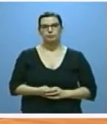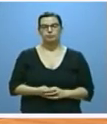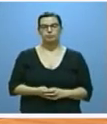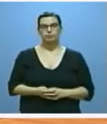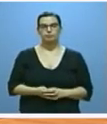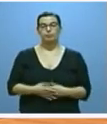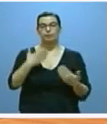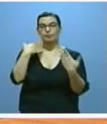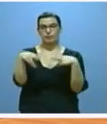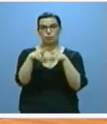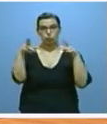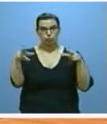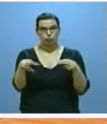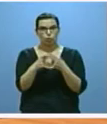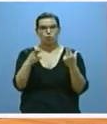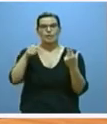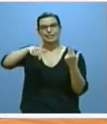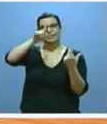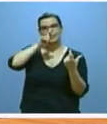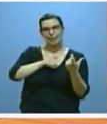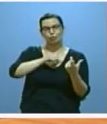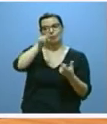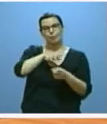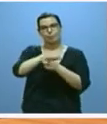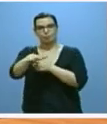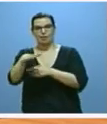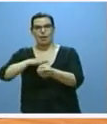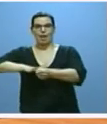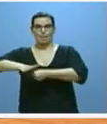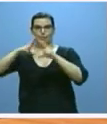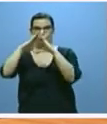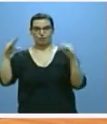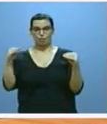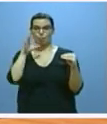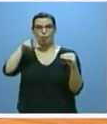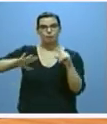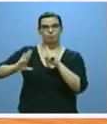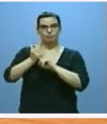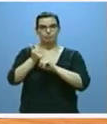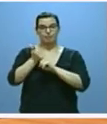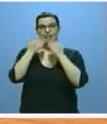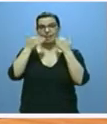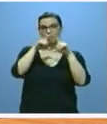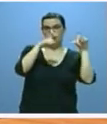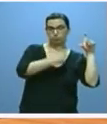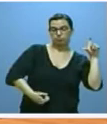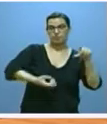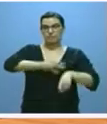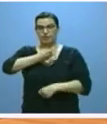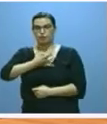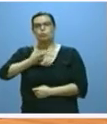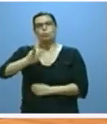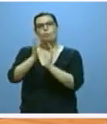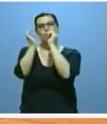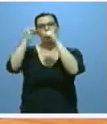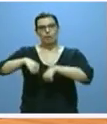El diálogo social se ha extendido por primera vez este año al ámbito universitario al haberse alcanzado con los agentes sociales y económicos un pacto